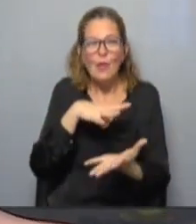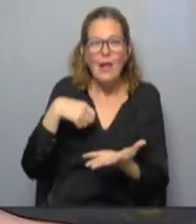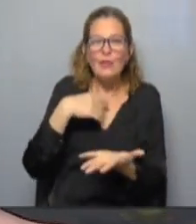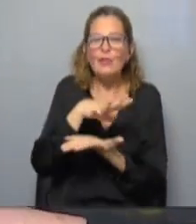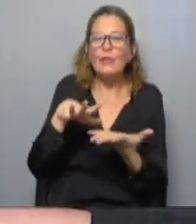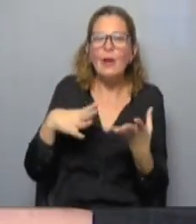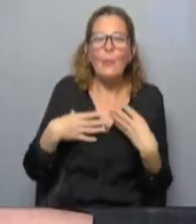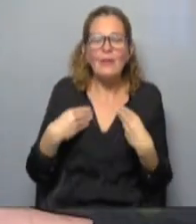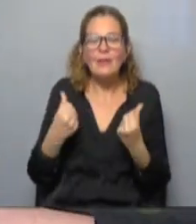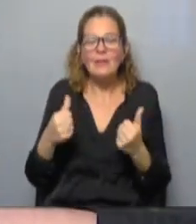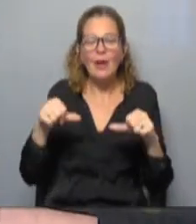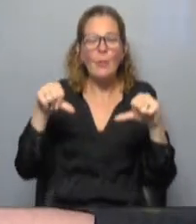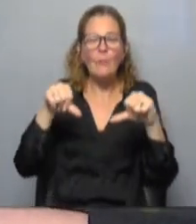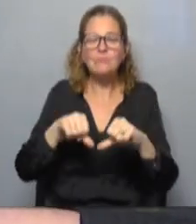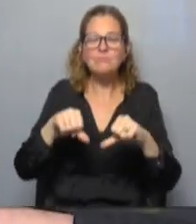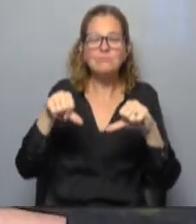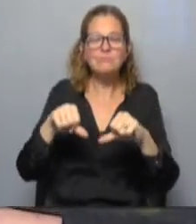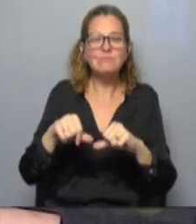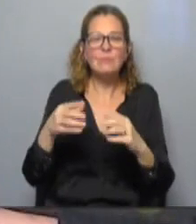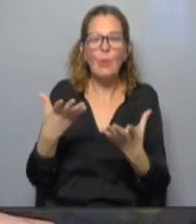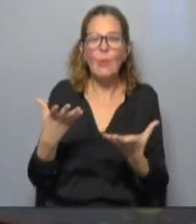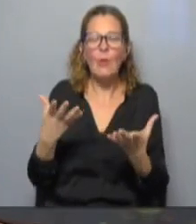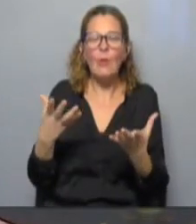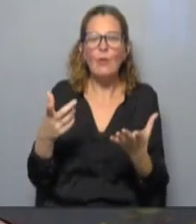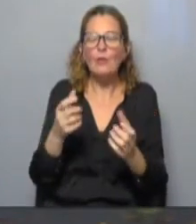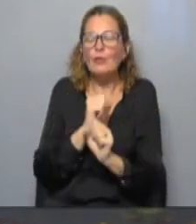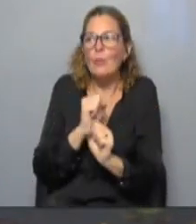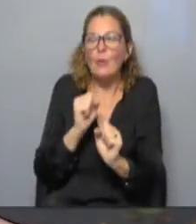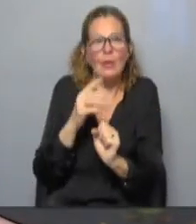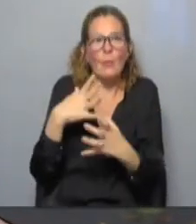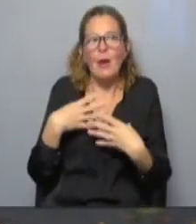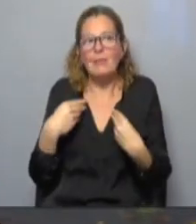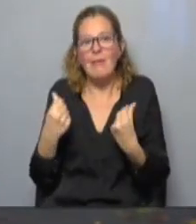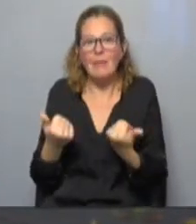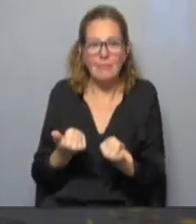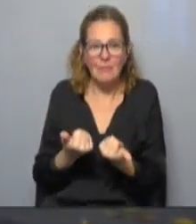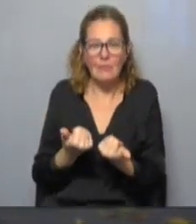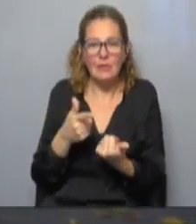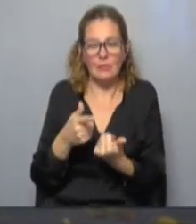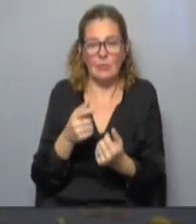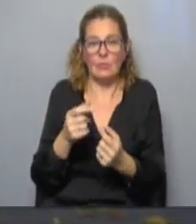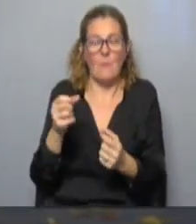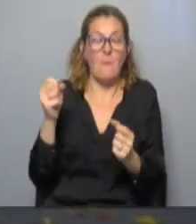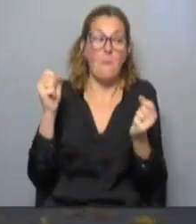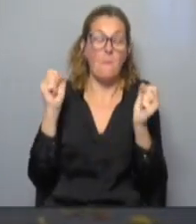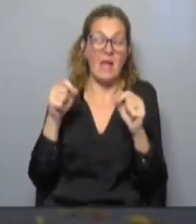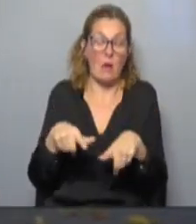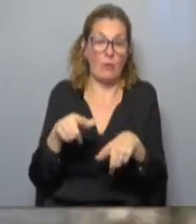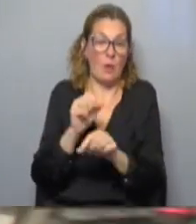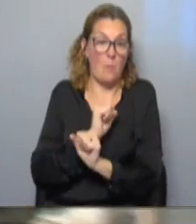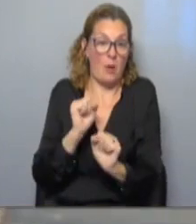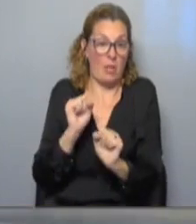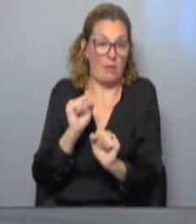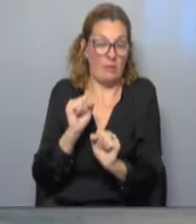especie de sensación de derrota, que con esto no se puede. Y bueno, y eso es lo peor que nos puede suceder.